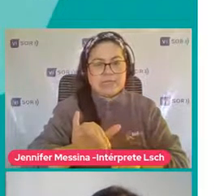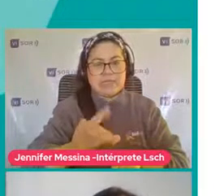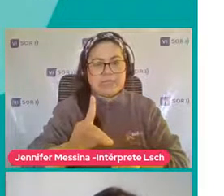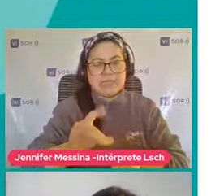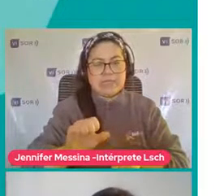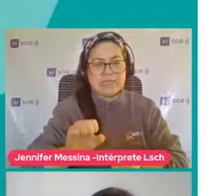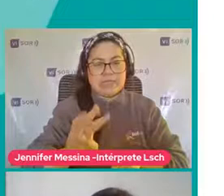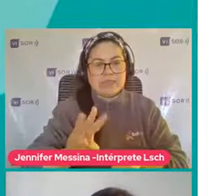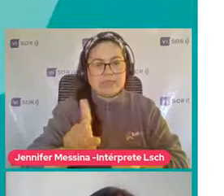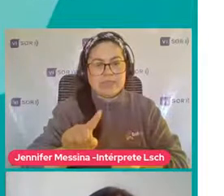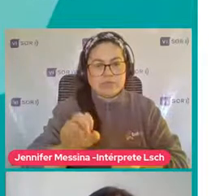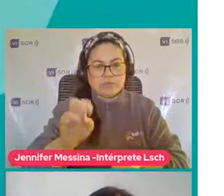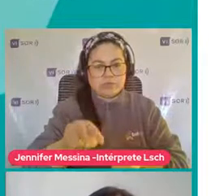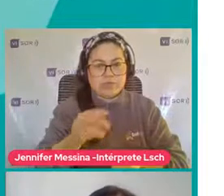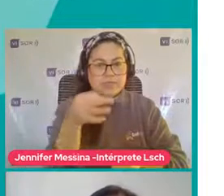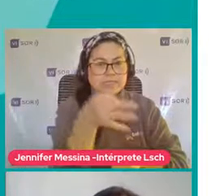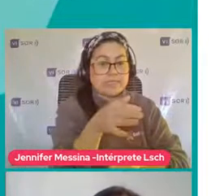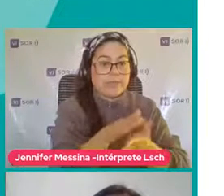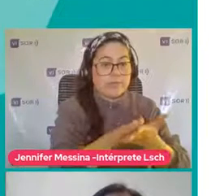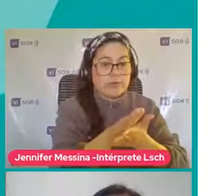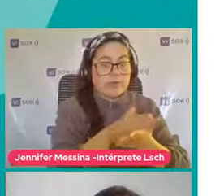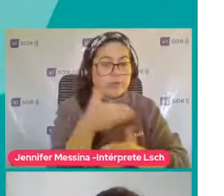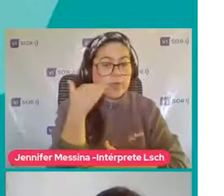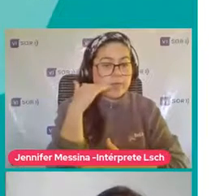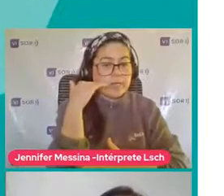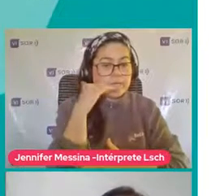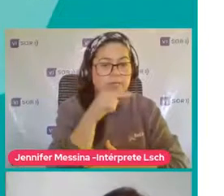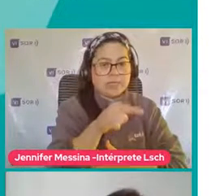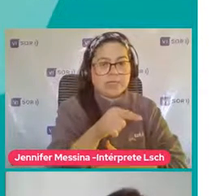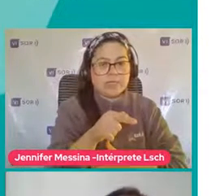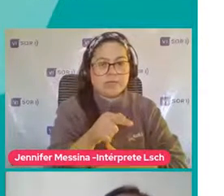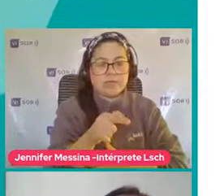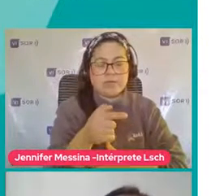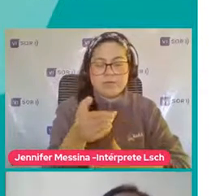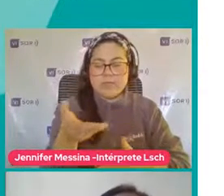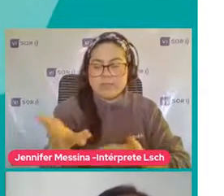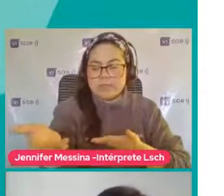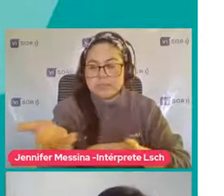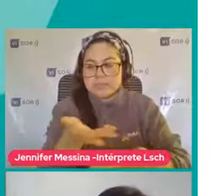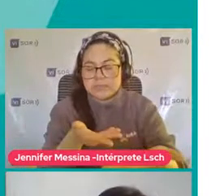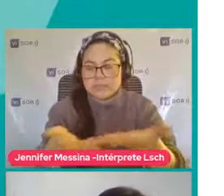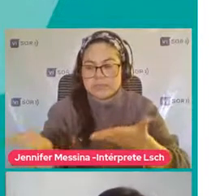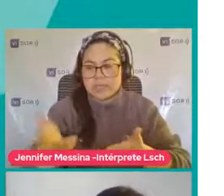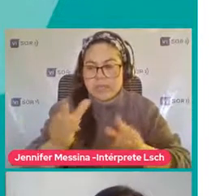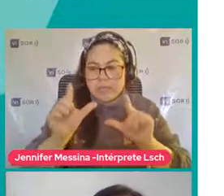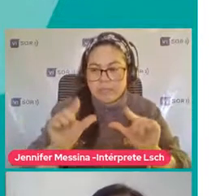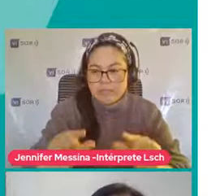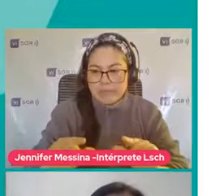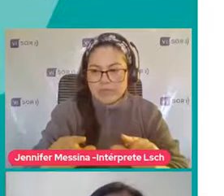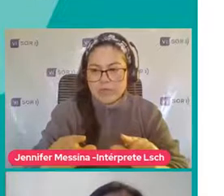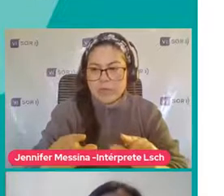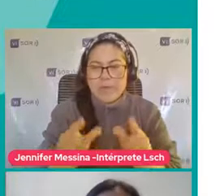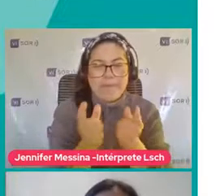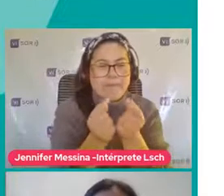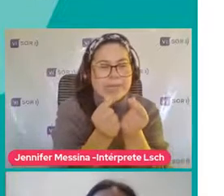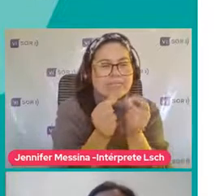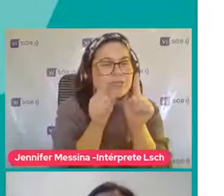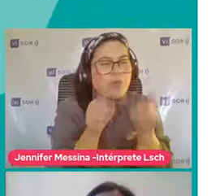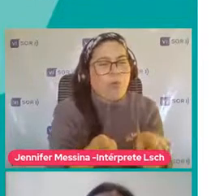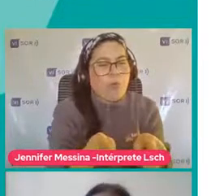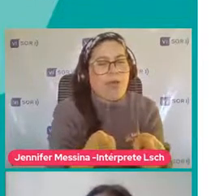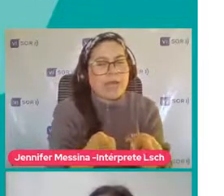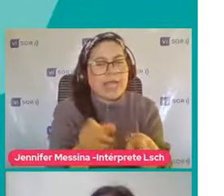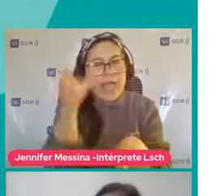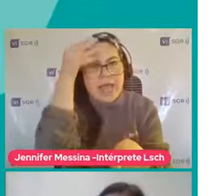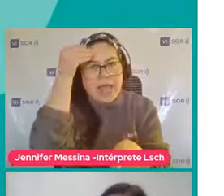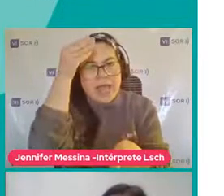Iniciativas sociales Se traduce en que tiene Menos oportunidades De aprendizaje Entonces Uno dice Claro